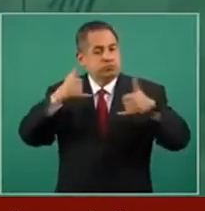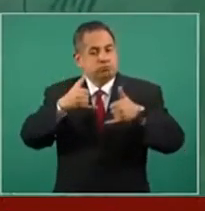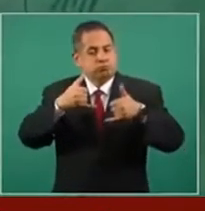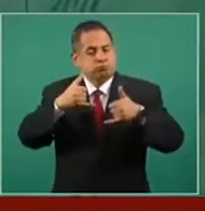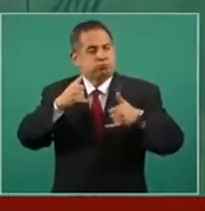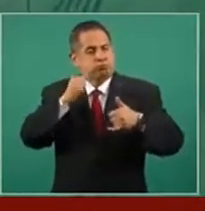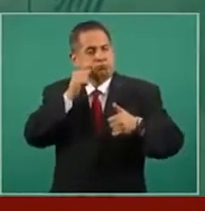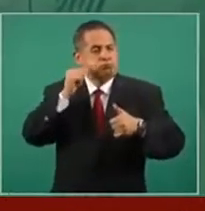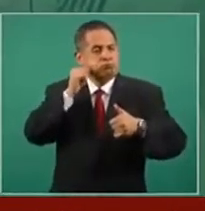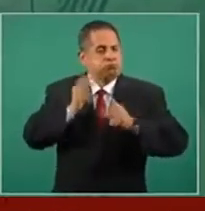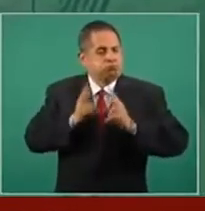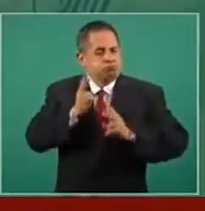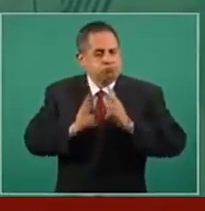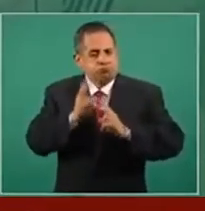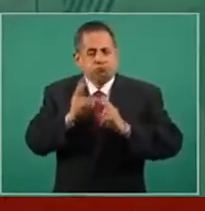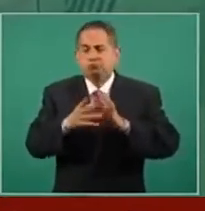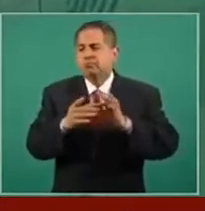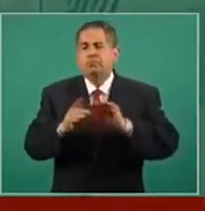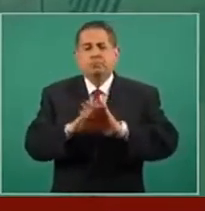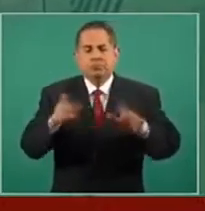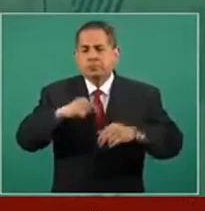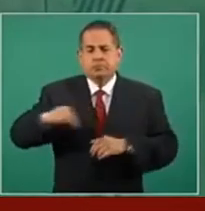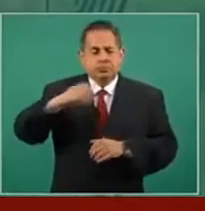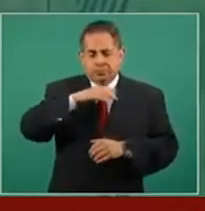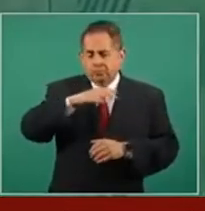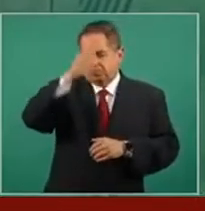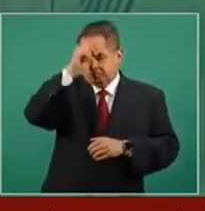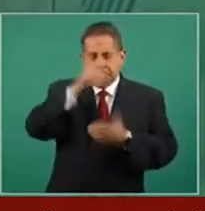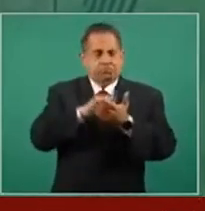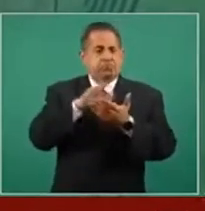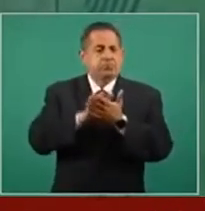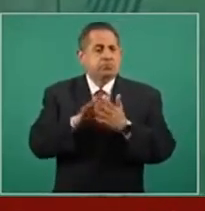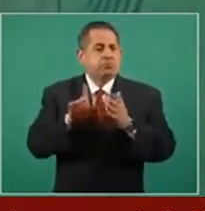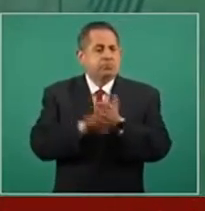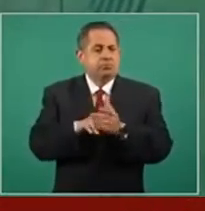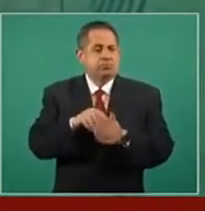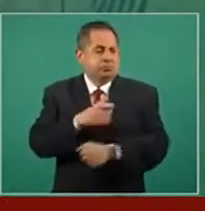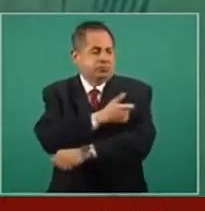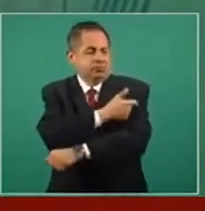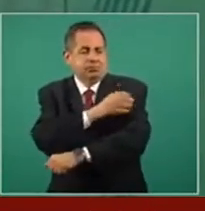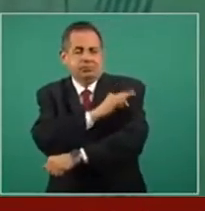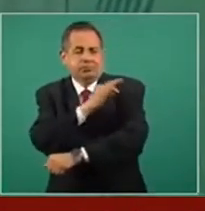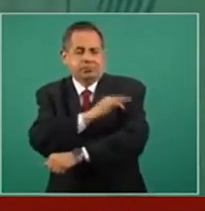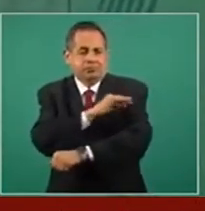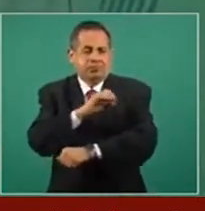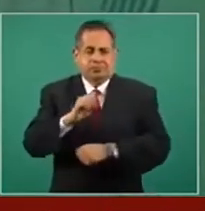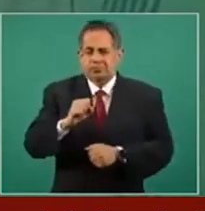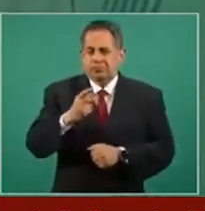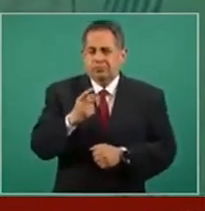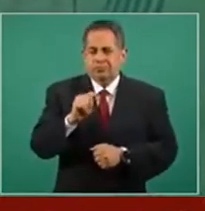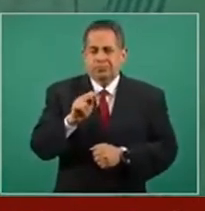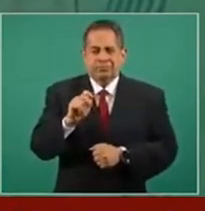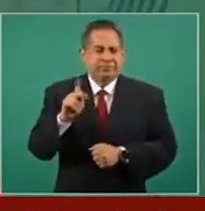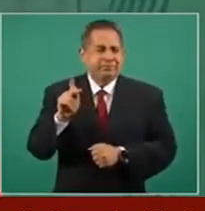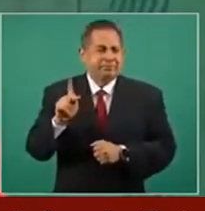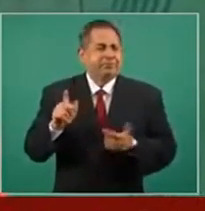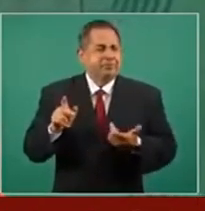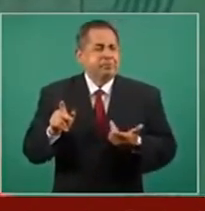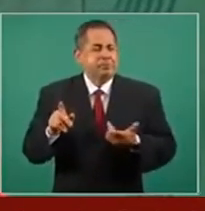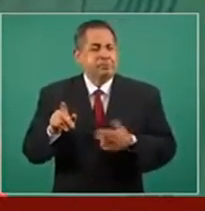ayer para tener el acuerdo sobre la vacuna Sputnik, pero le manifestó también su